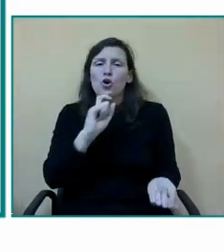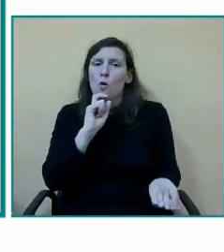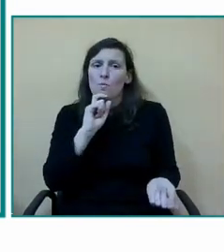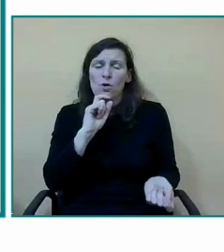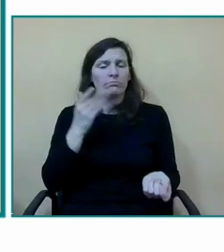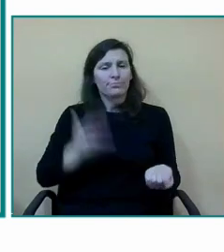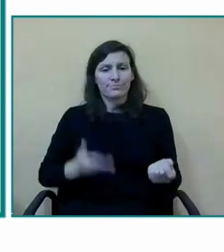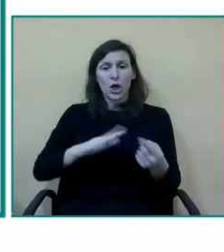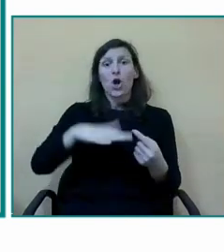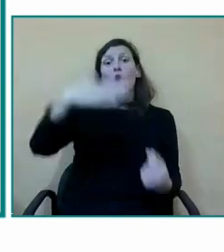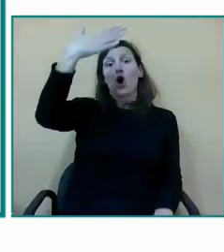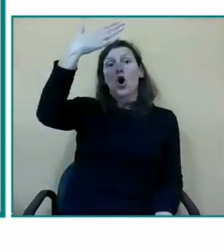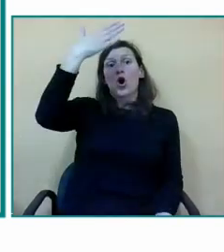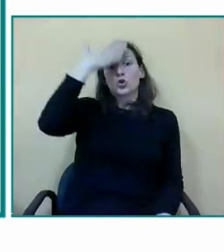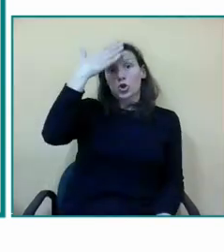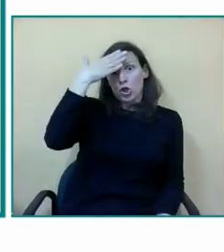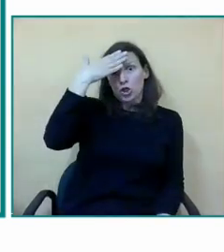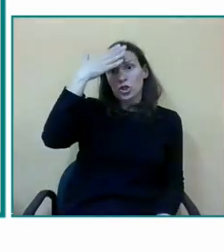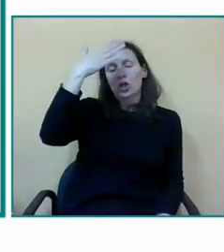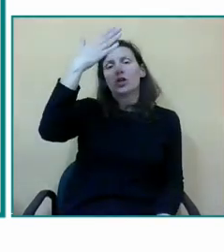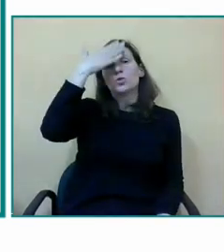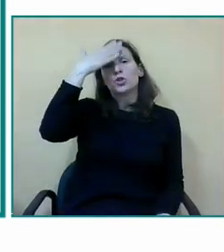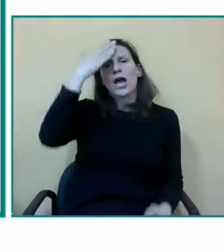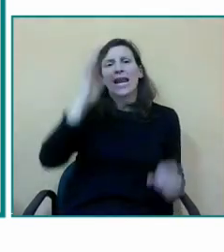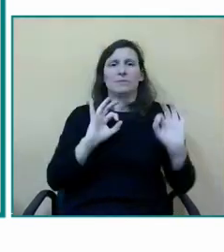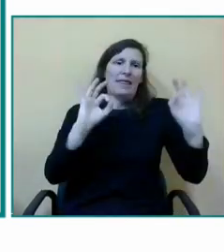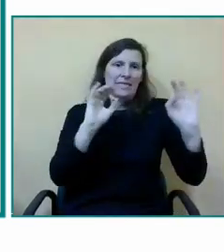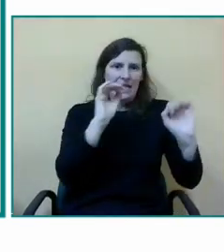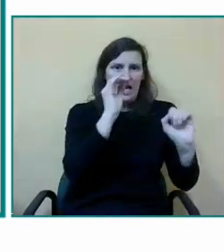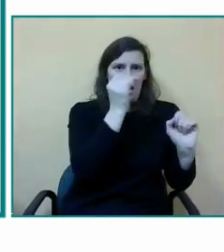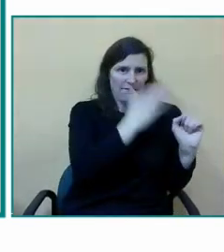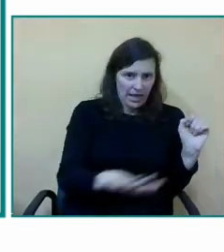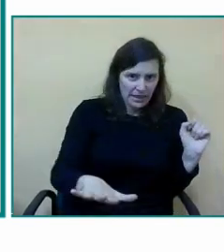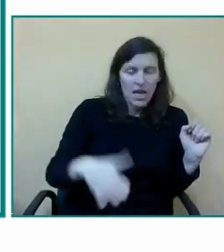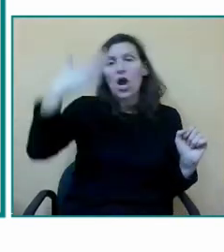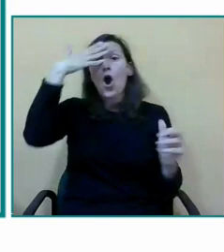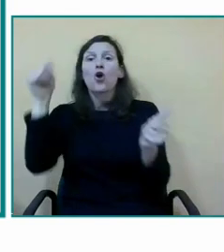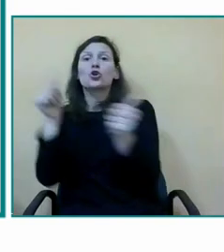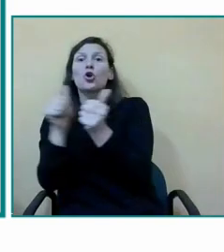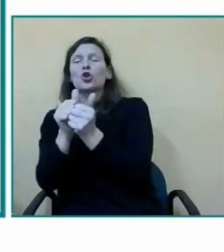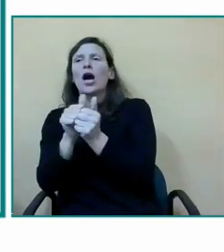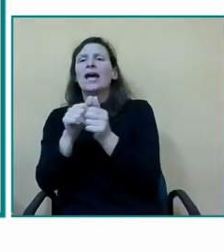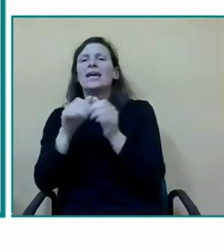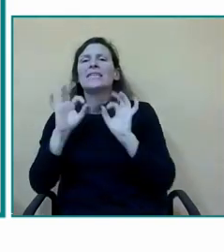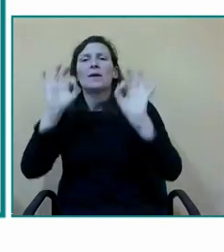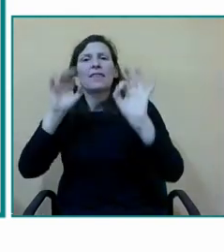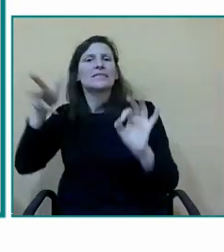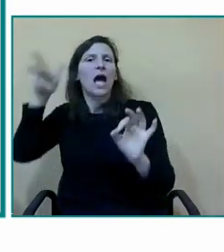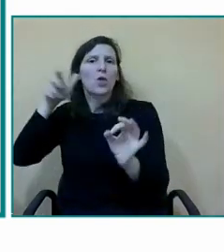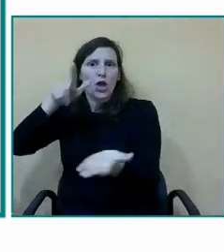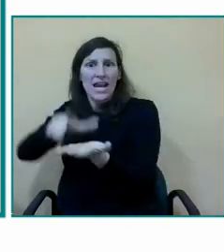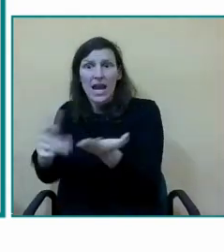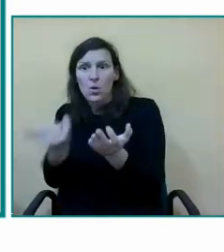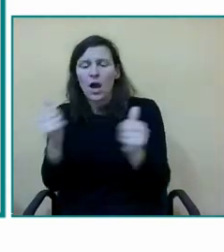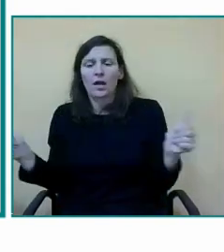especialista en maestro en infantil y el cotutor maestro en la audición y lenguaje ambas figuras